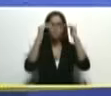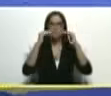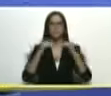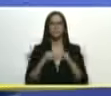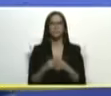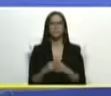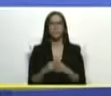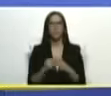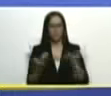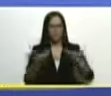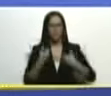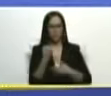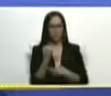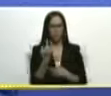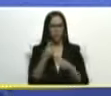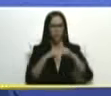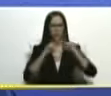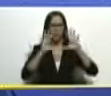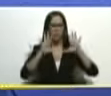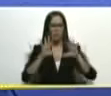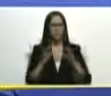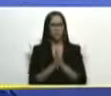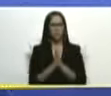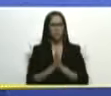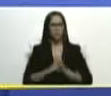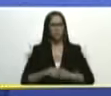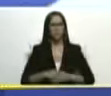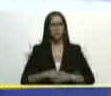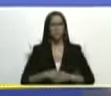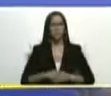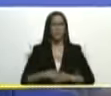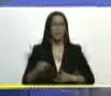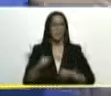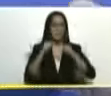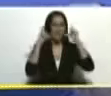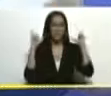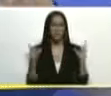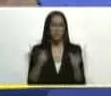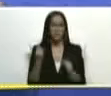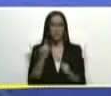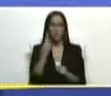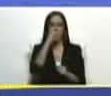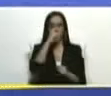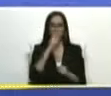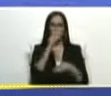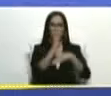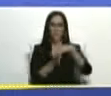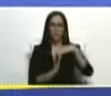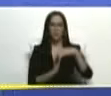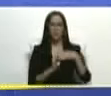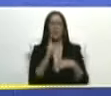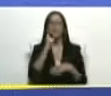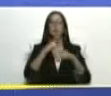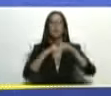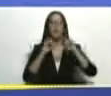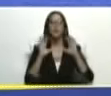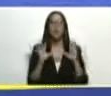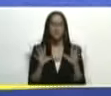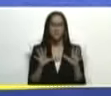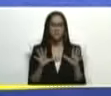pásame los números del 1x10 los globales es impresionante como en un año y medio el 1x10